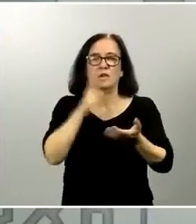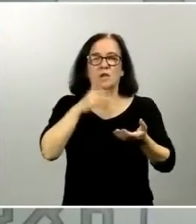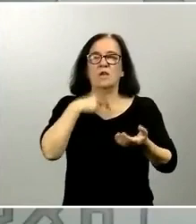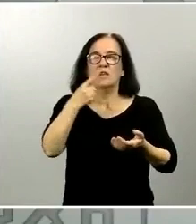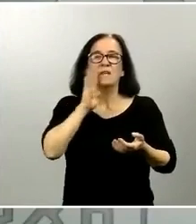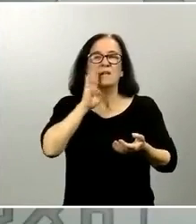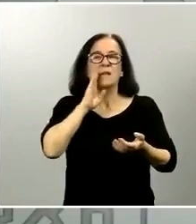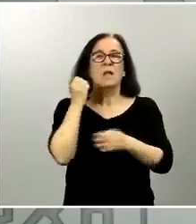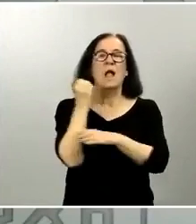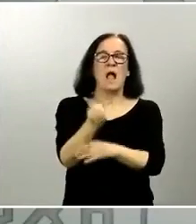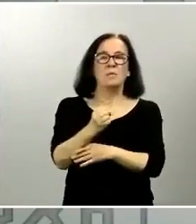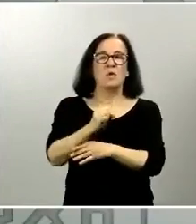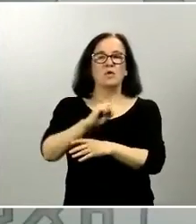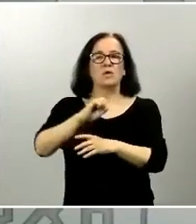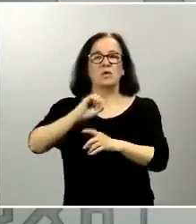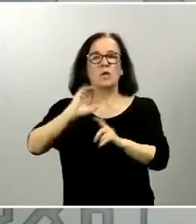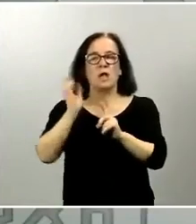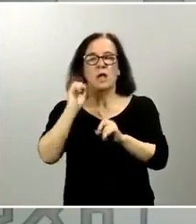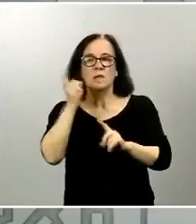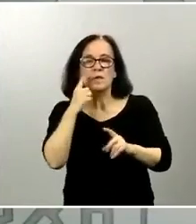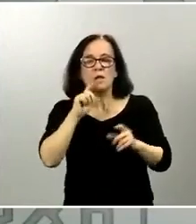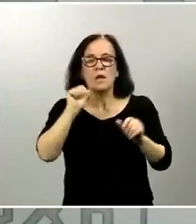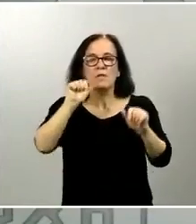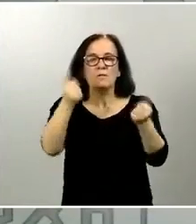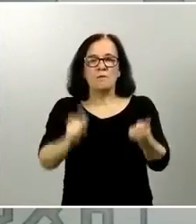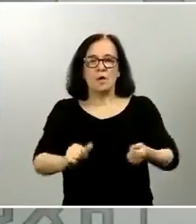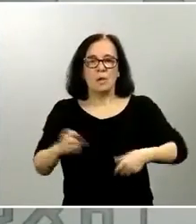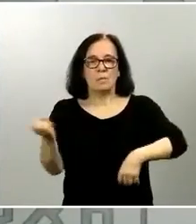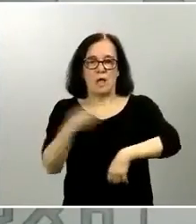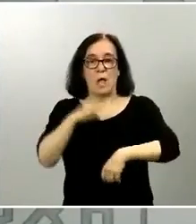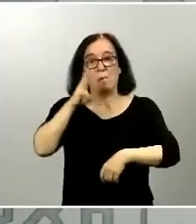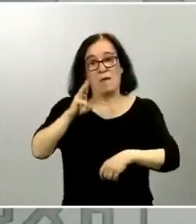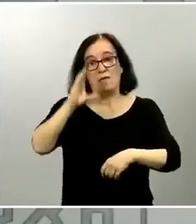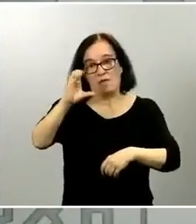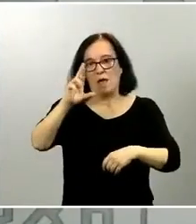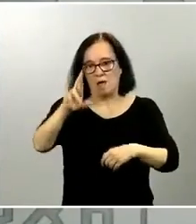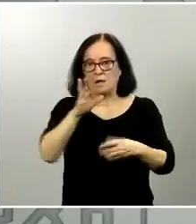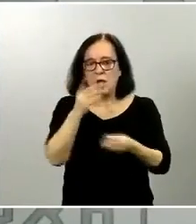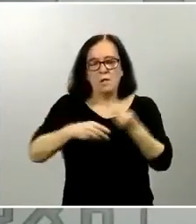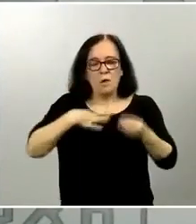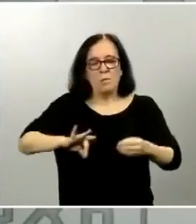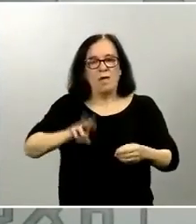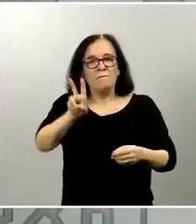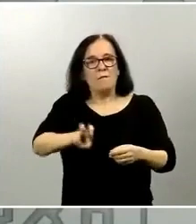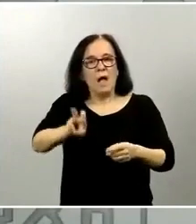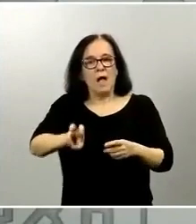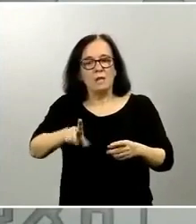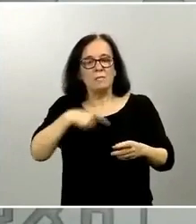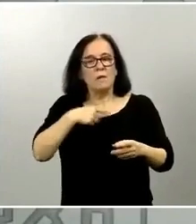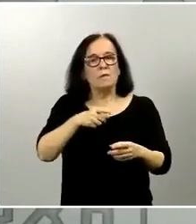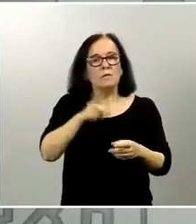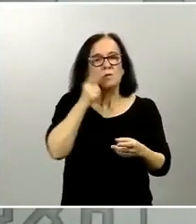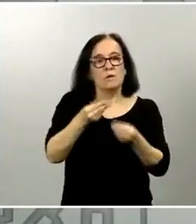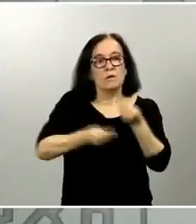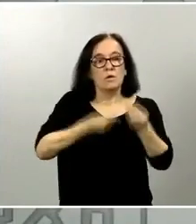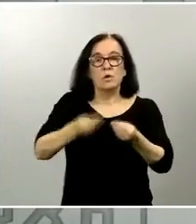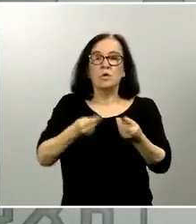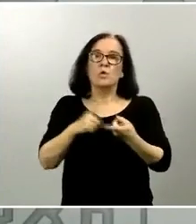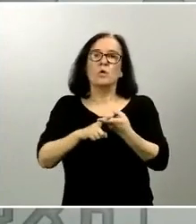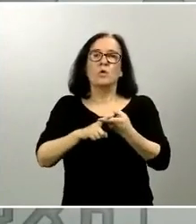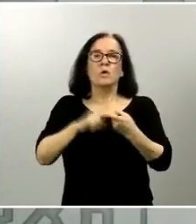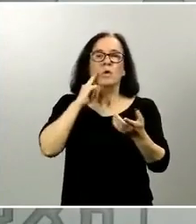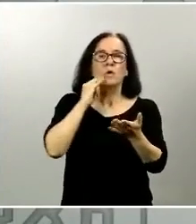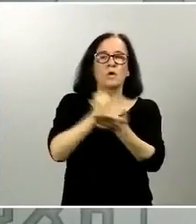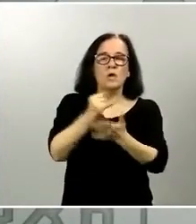apoyo al diagnóstico y como una manera digamos de ahorrar PCR porque nos pueden servir si un test diera